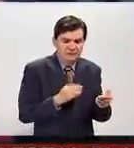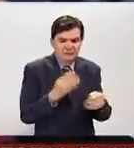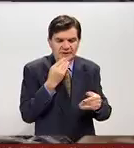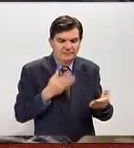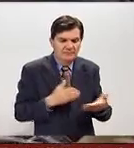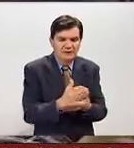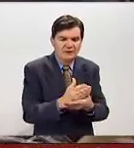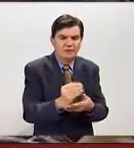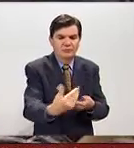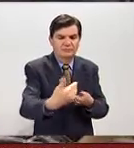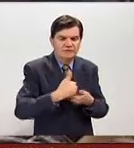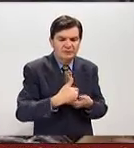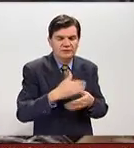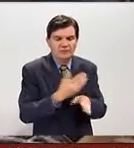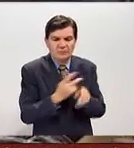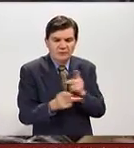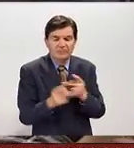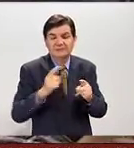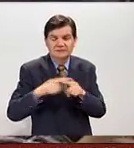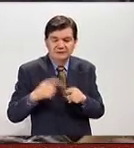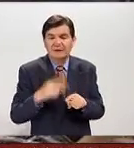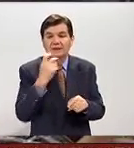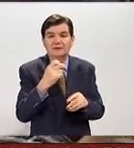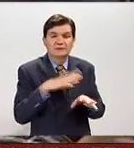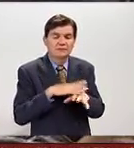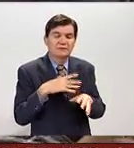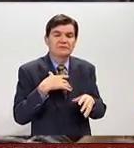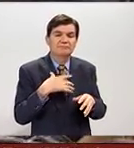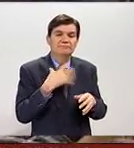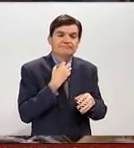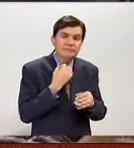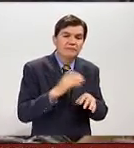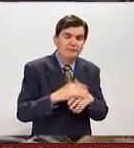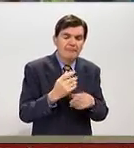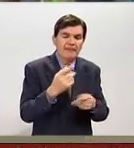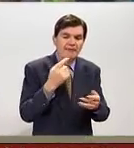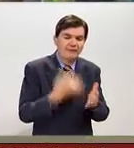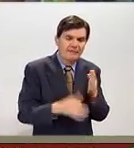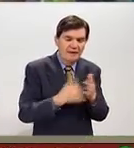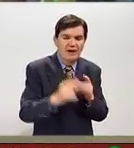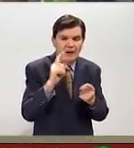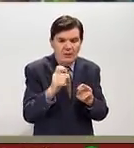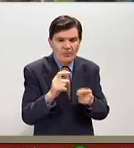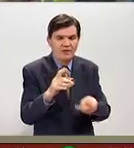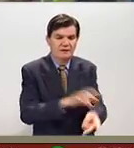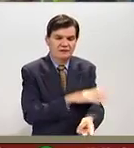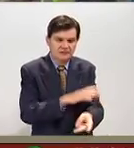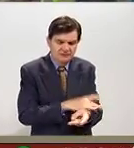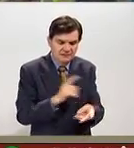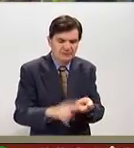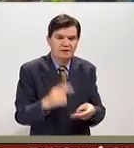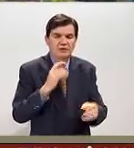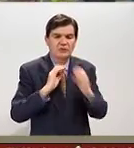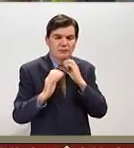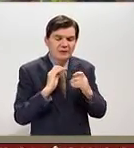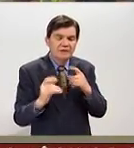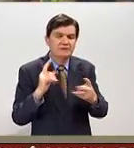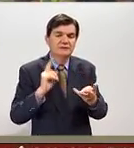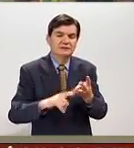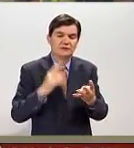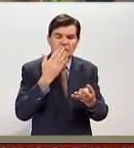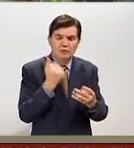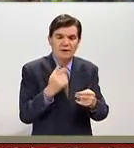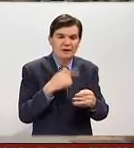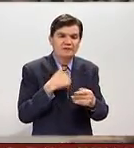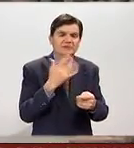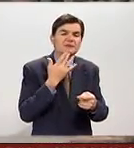los productos, y bueno, lógicamente se colapsó el servicio de agua potable, de electricidad, de comunicaciones, no